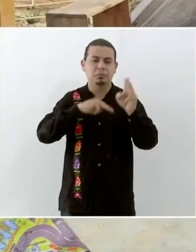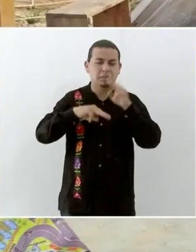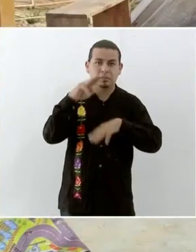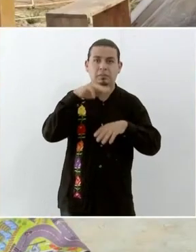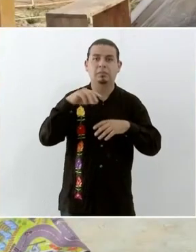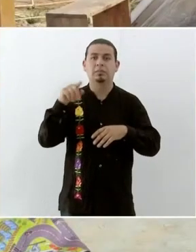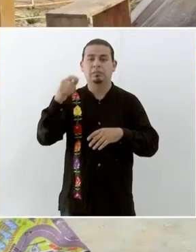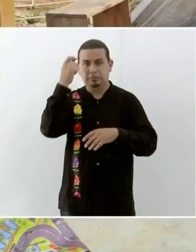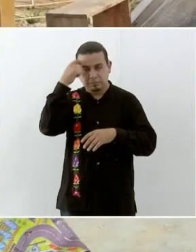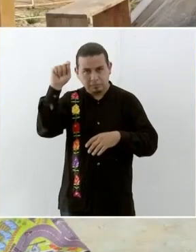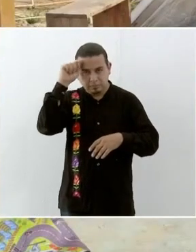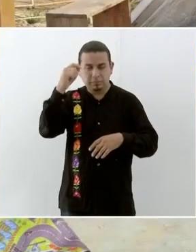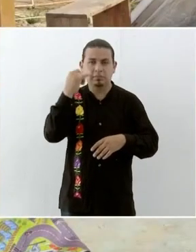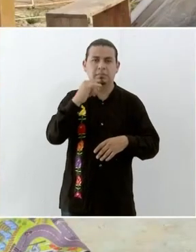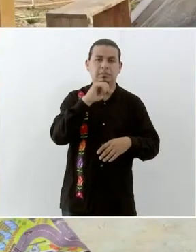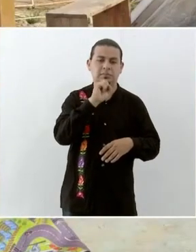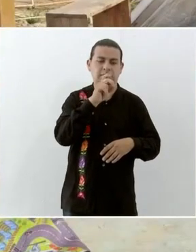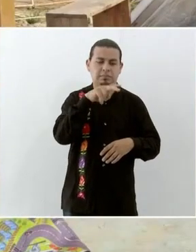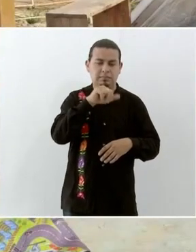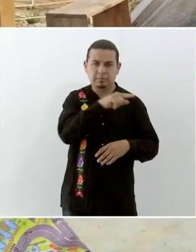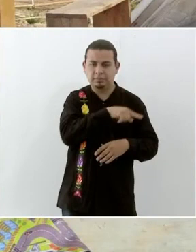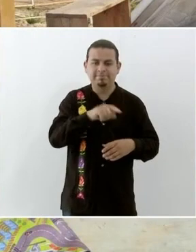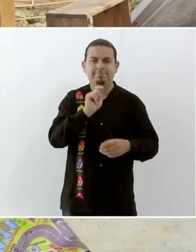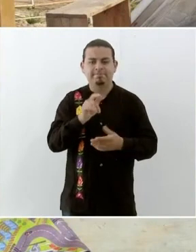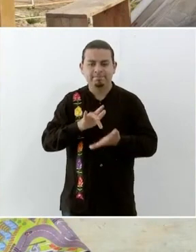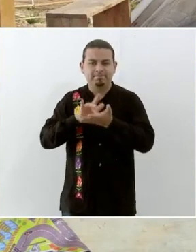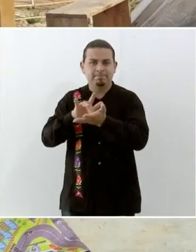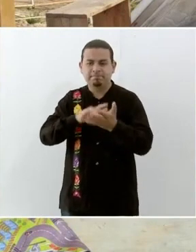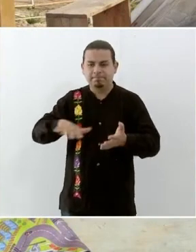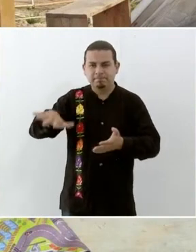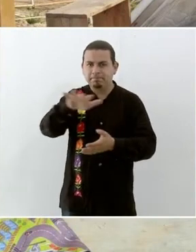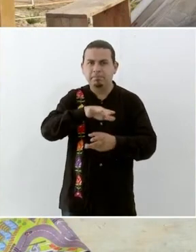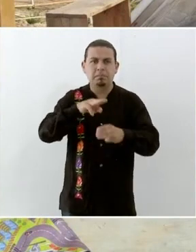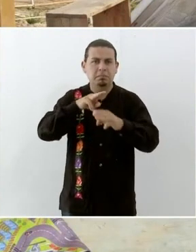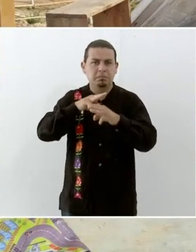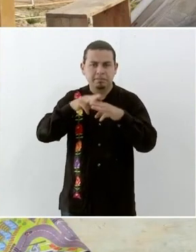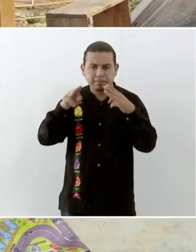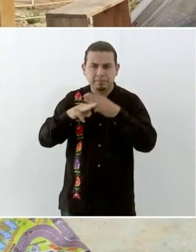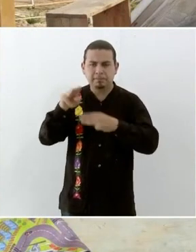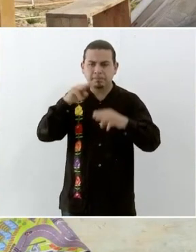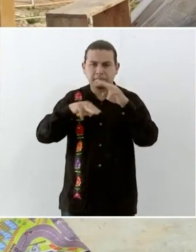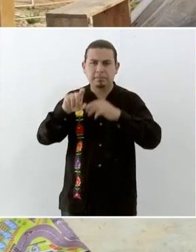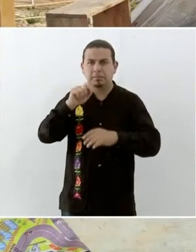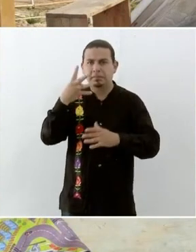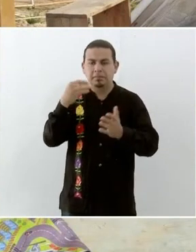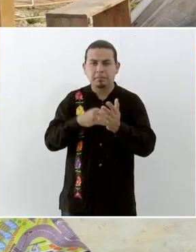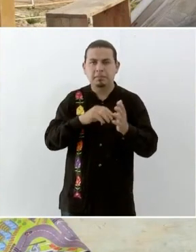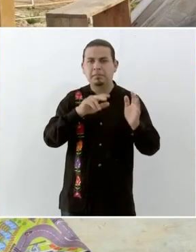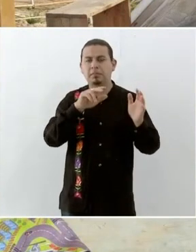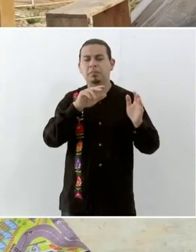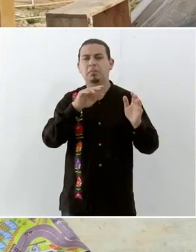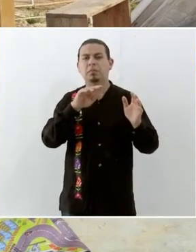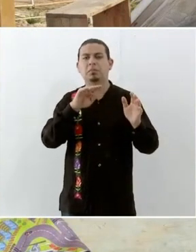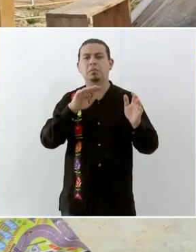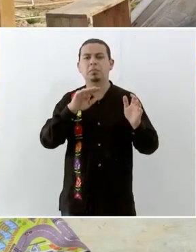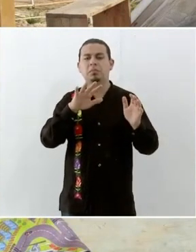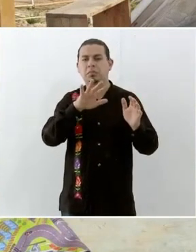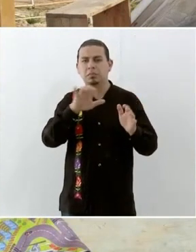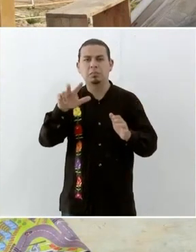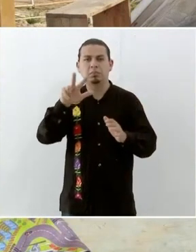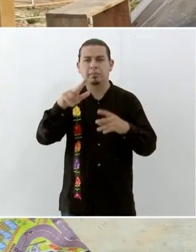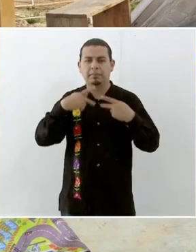quienes se encarguen de la adquisición y entrega de los enseres a 24 mil 518 familias,